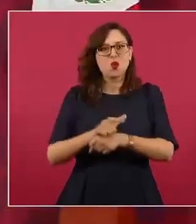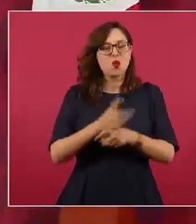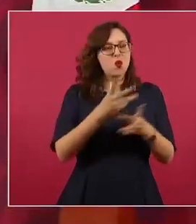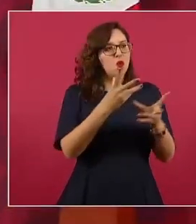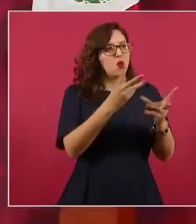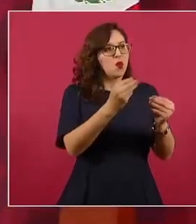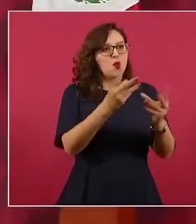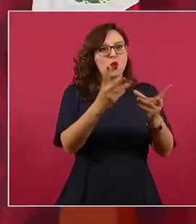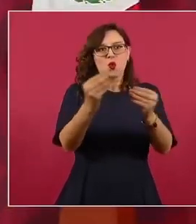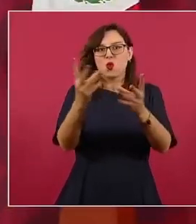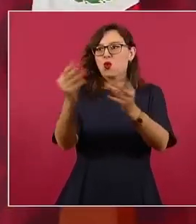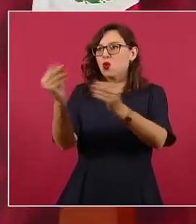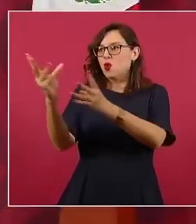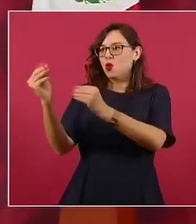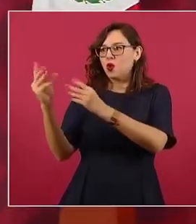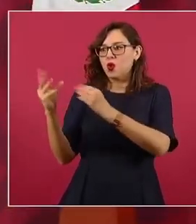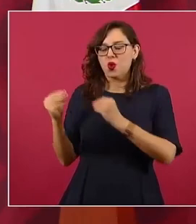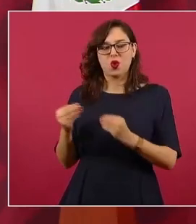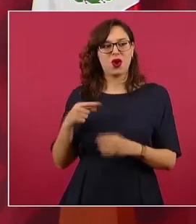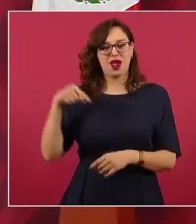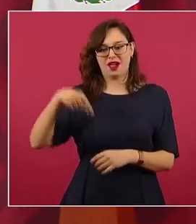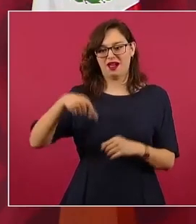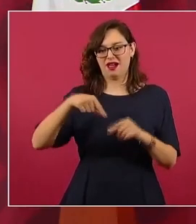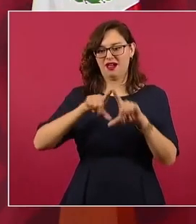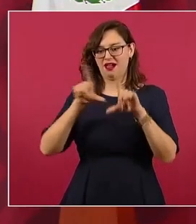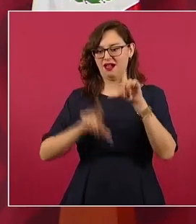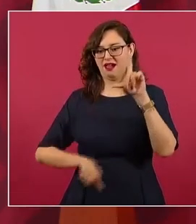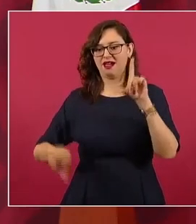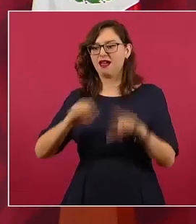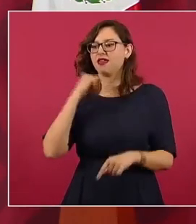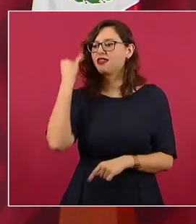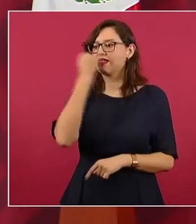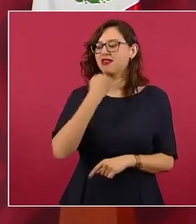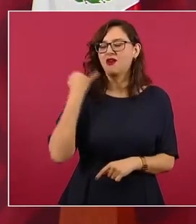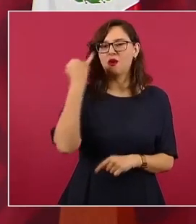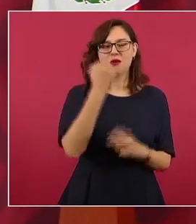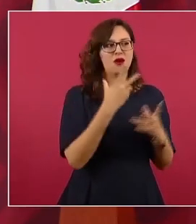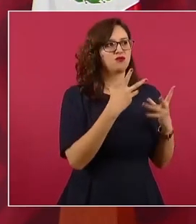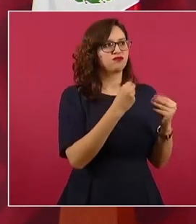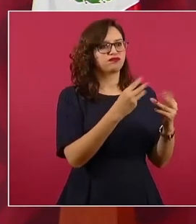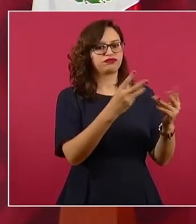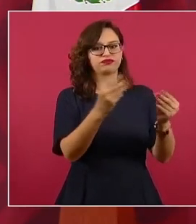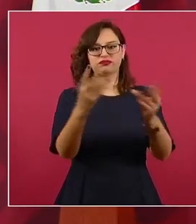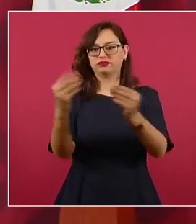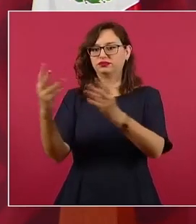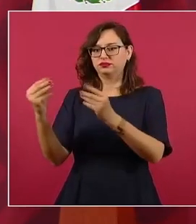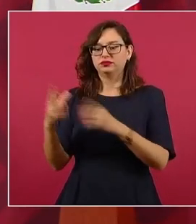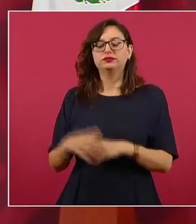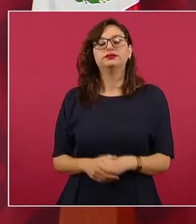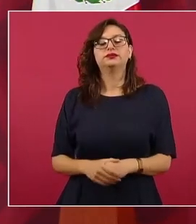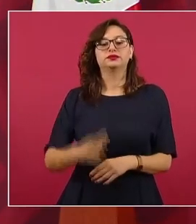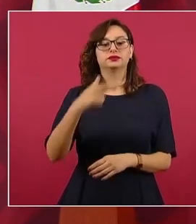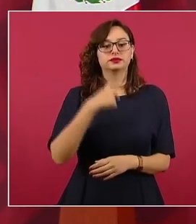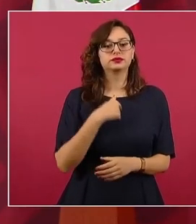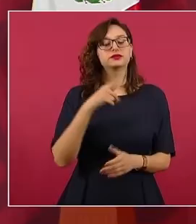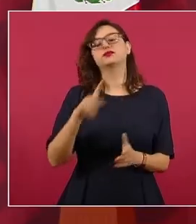Entonces, cada región tiene su habla. Por ejemplo, ya lo he dicho en otras ocasiones,